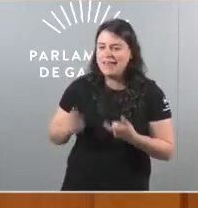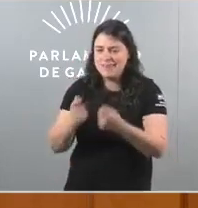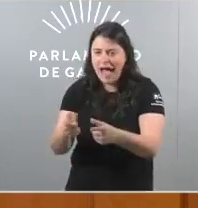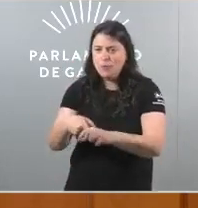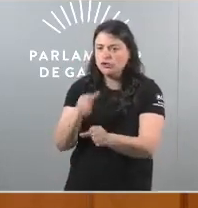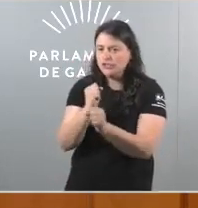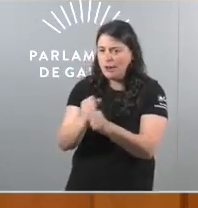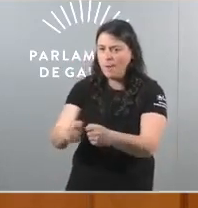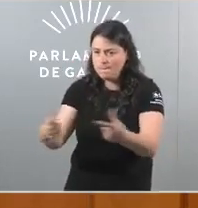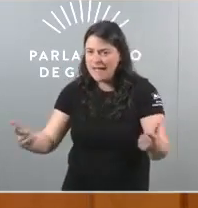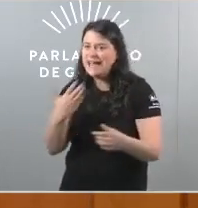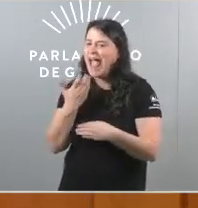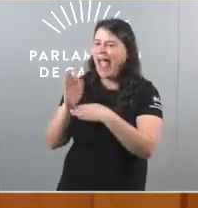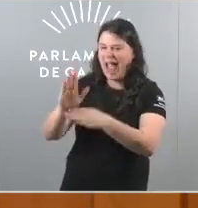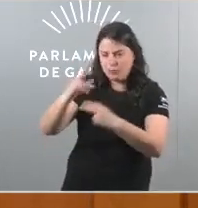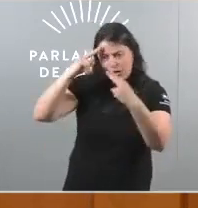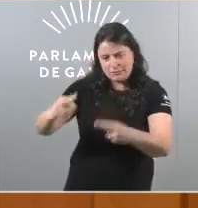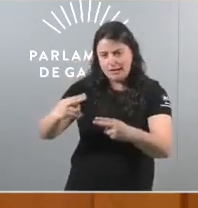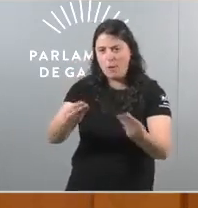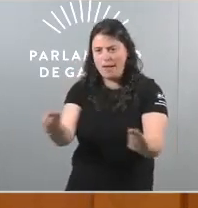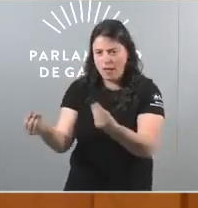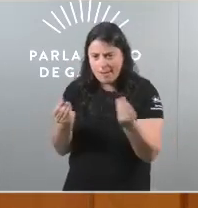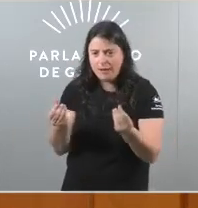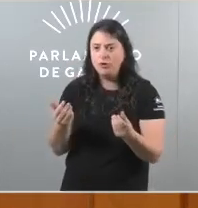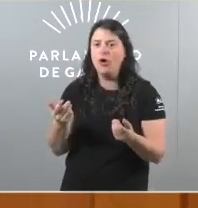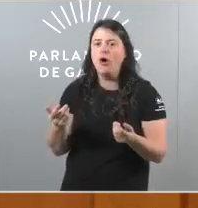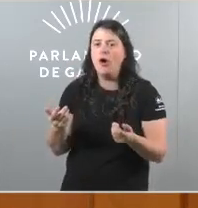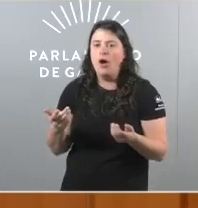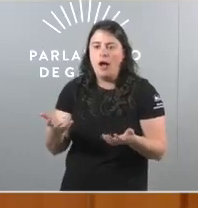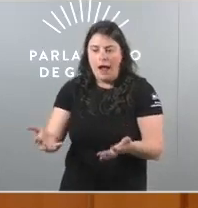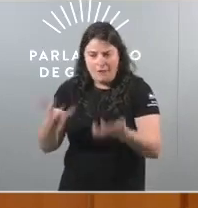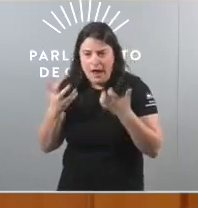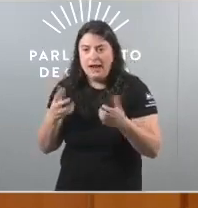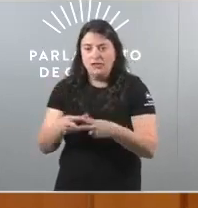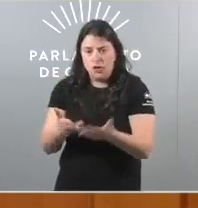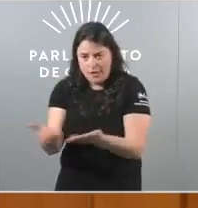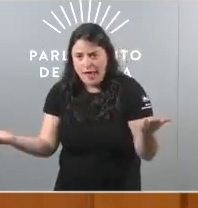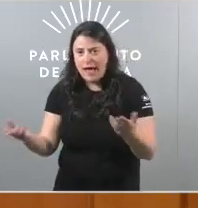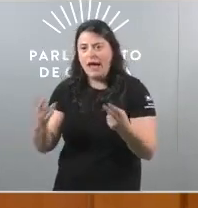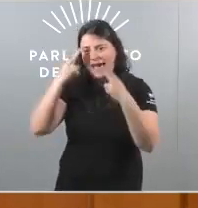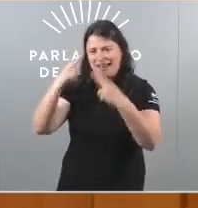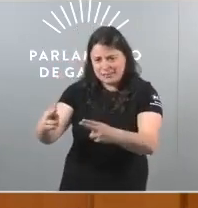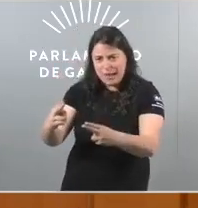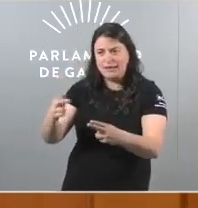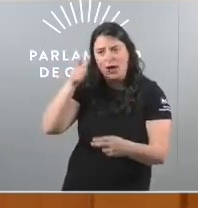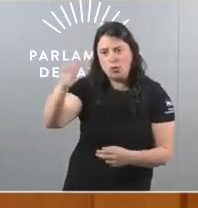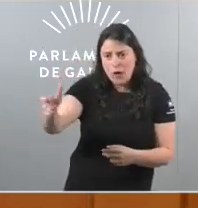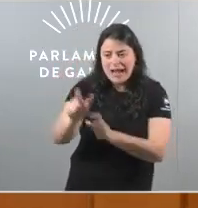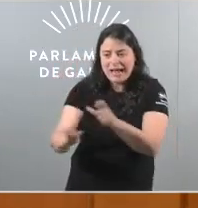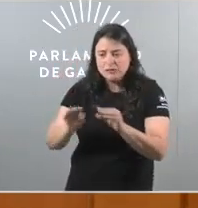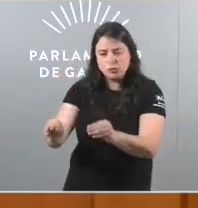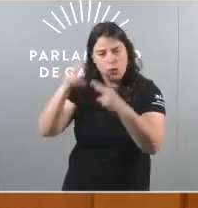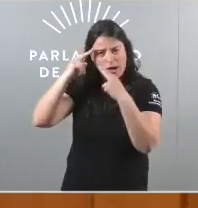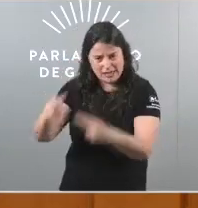exemplar no ambiental que aporte beneficio social que respete o medio rural e a súa xente